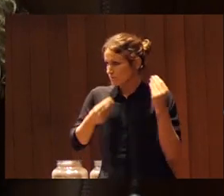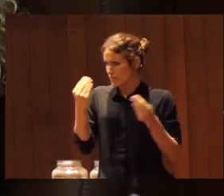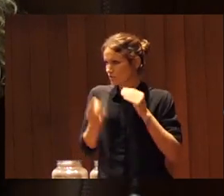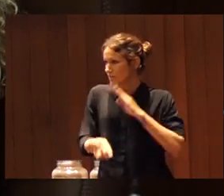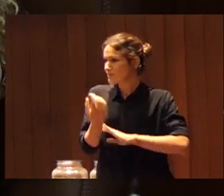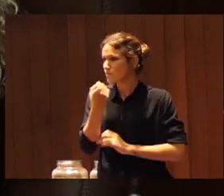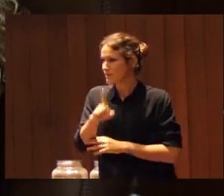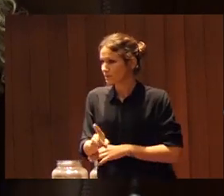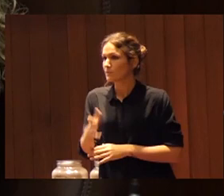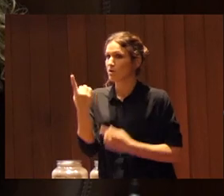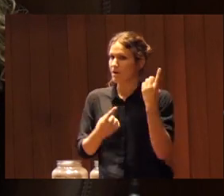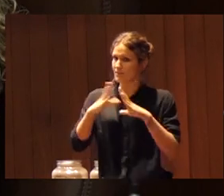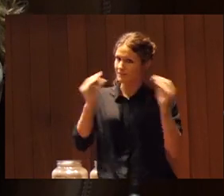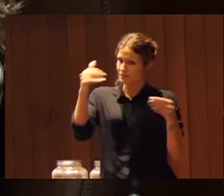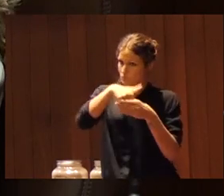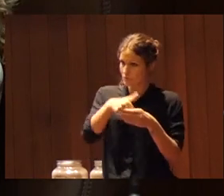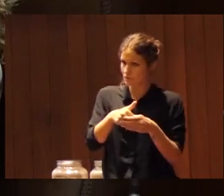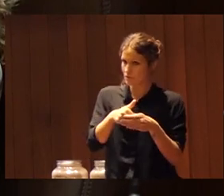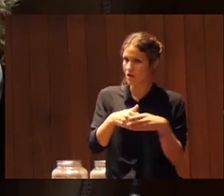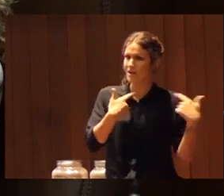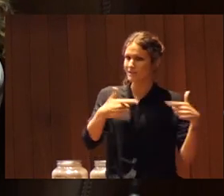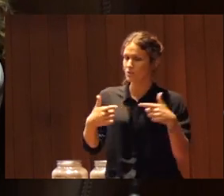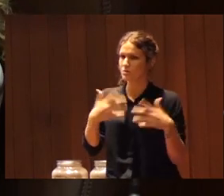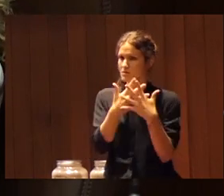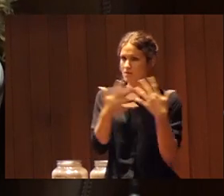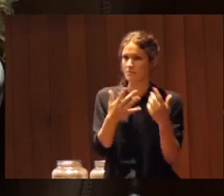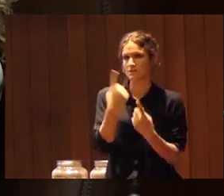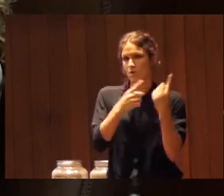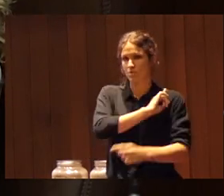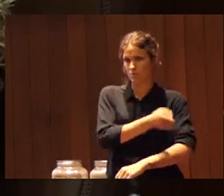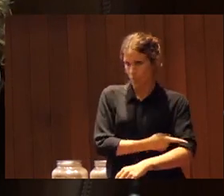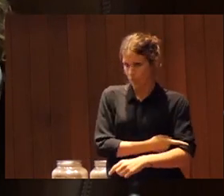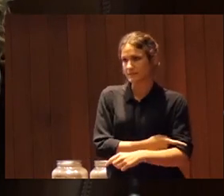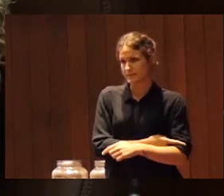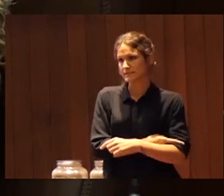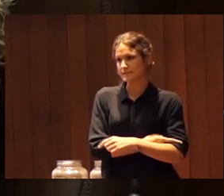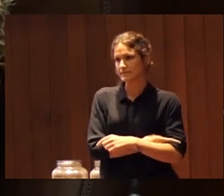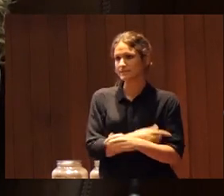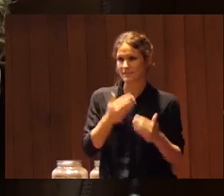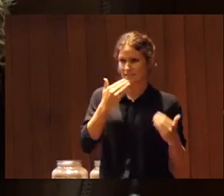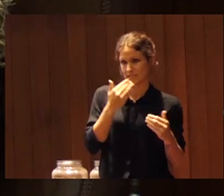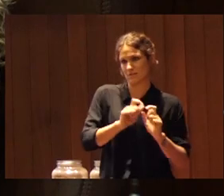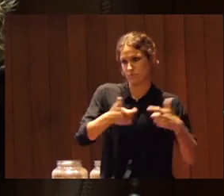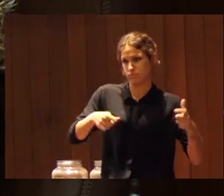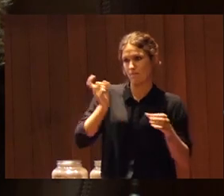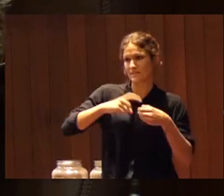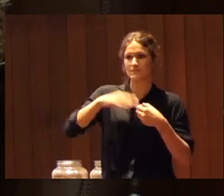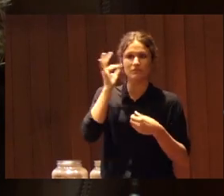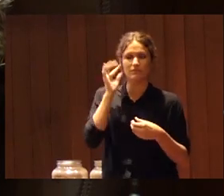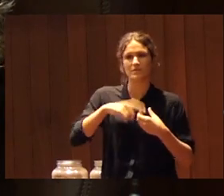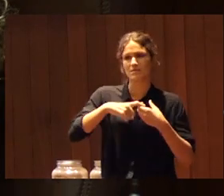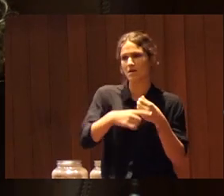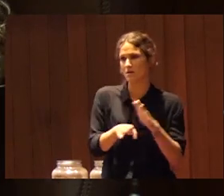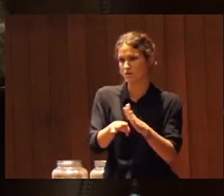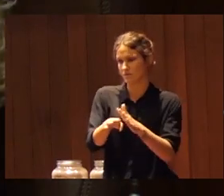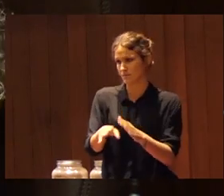universitario por ejemplo la categoría mixta en alguna disciplina deportiva ha hecho que no desaparezca la participación femenina en competición